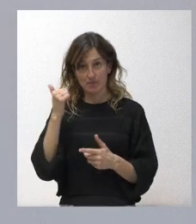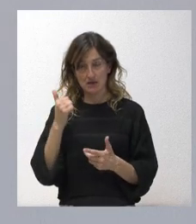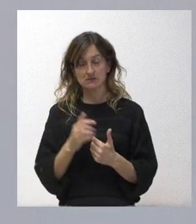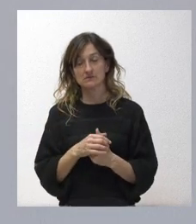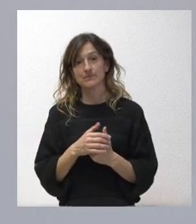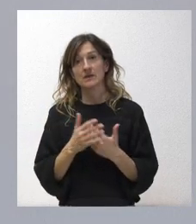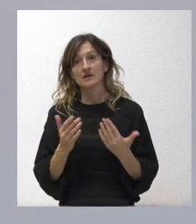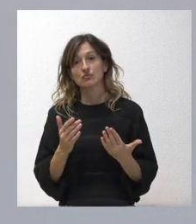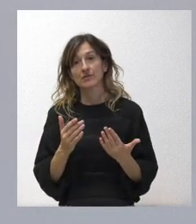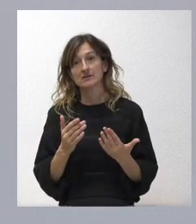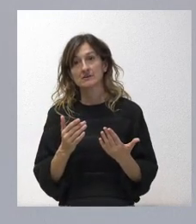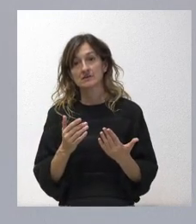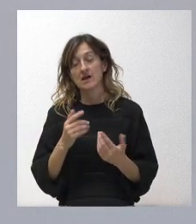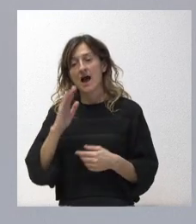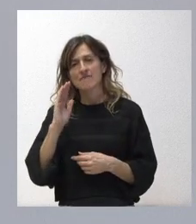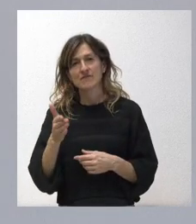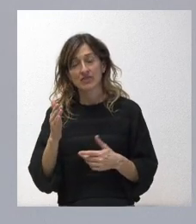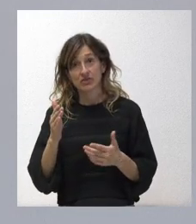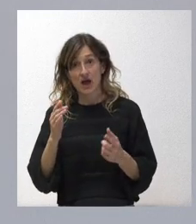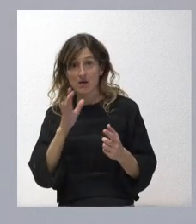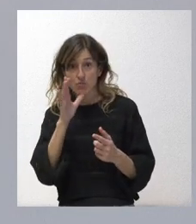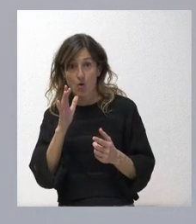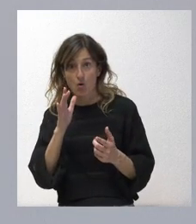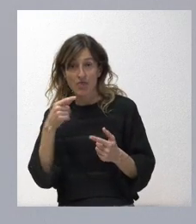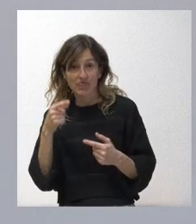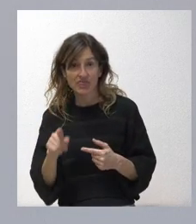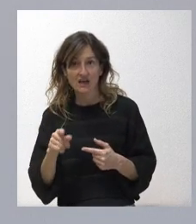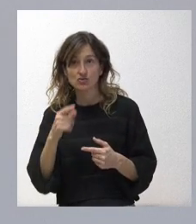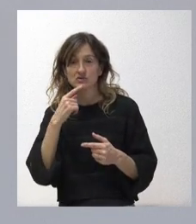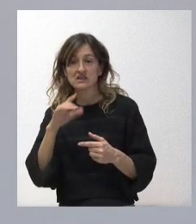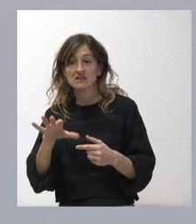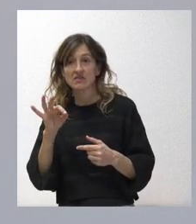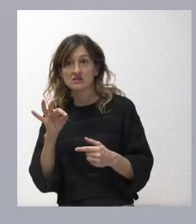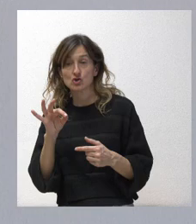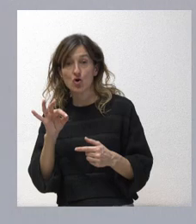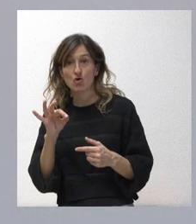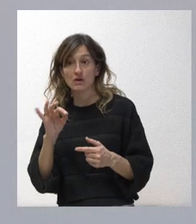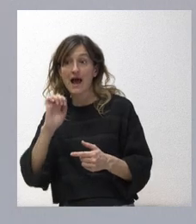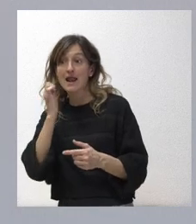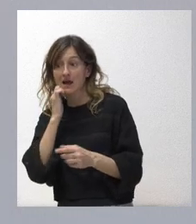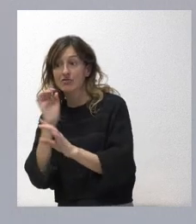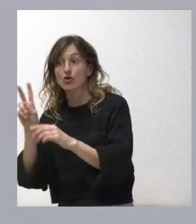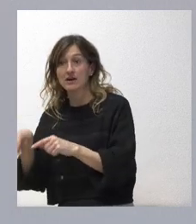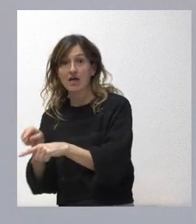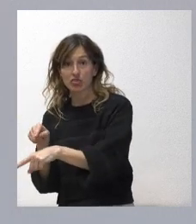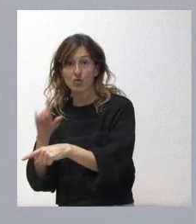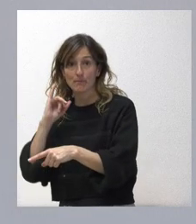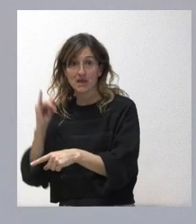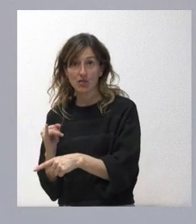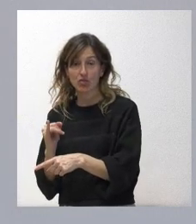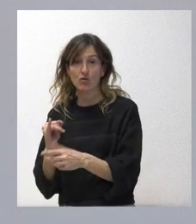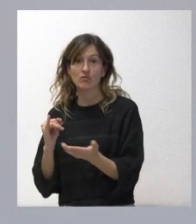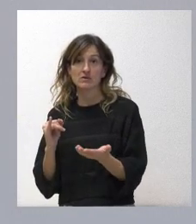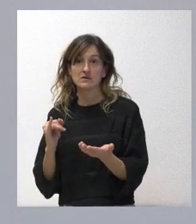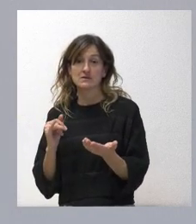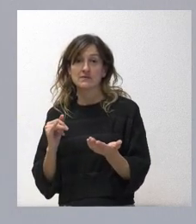el daño o el impacto causado si la decisión fuera favorable a la alegación, pues sería mucho menor si